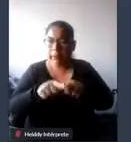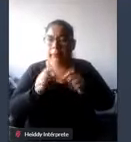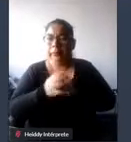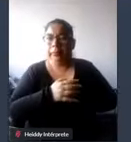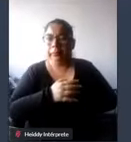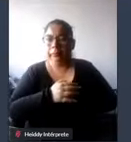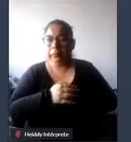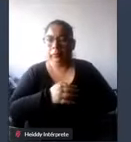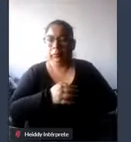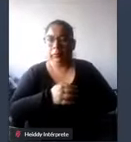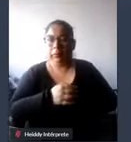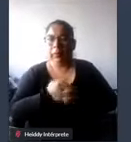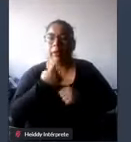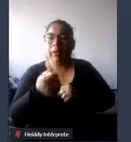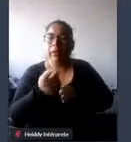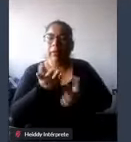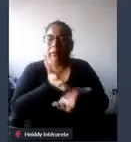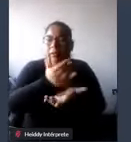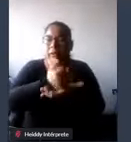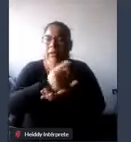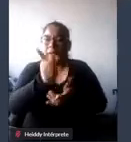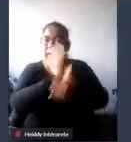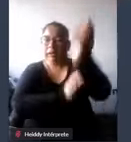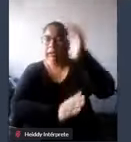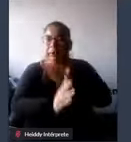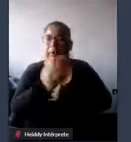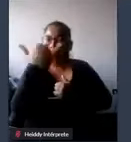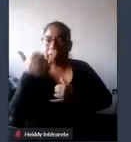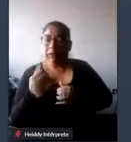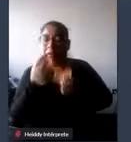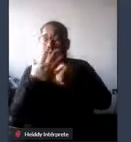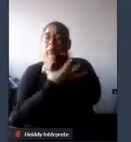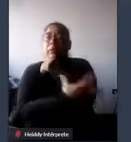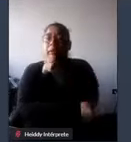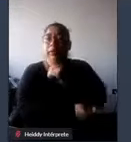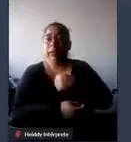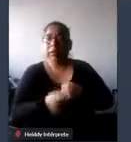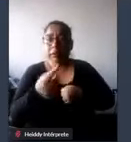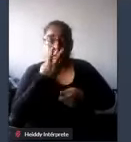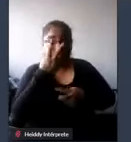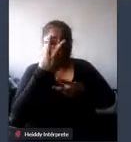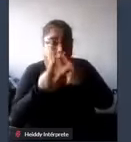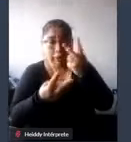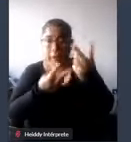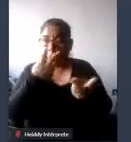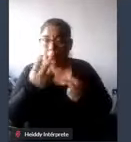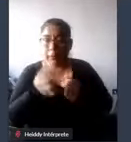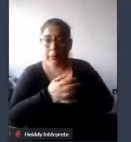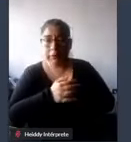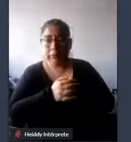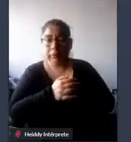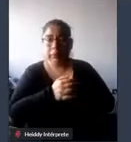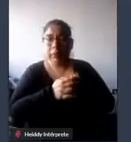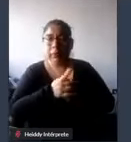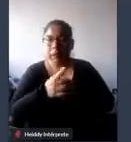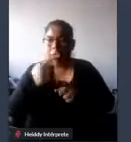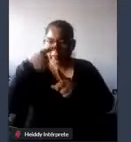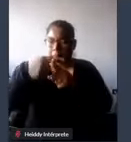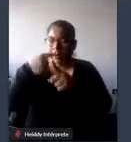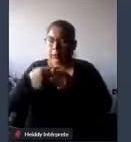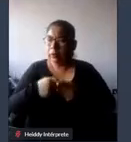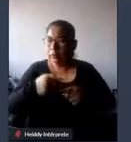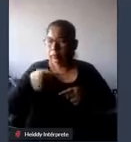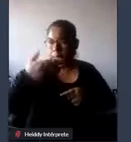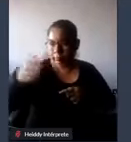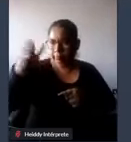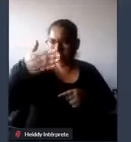entre discapacidad y pobreza si es que no le damos mayor independencia